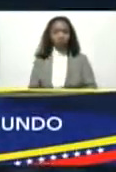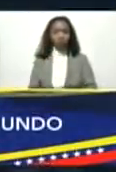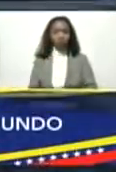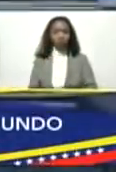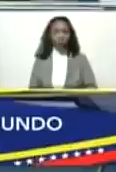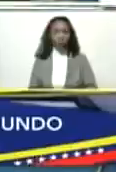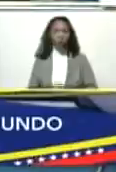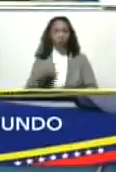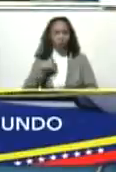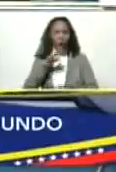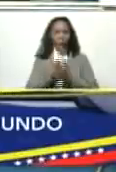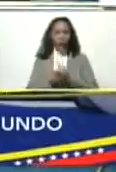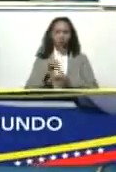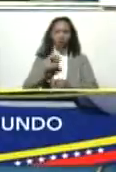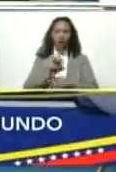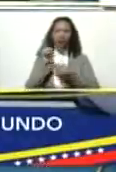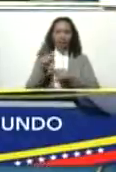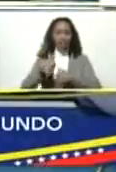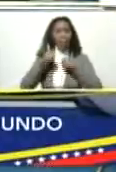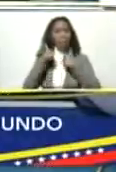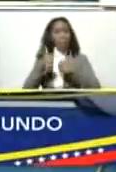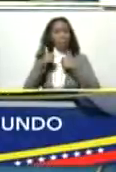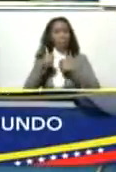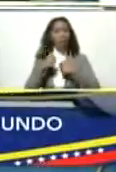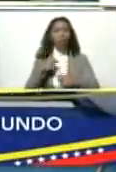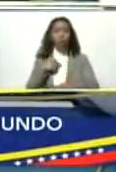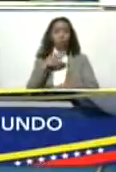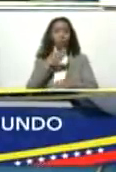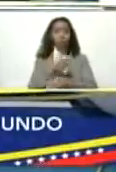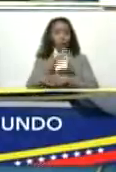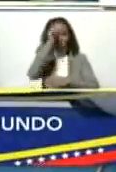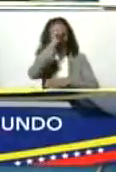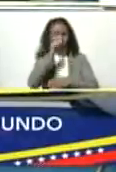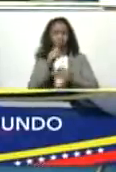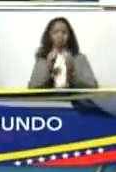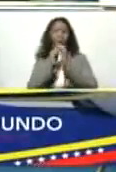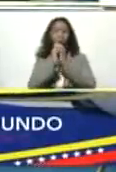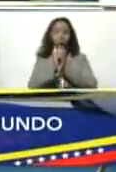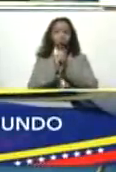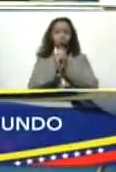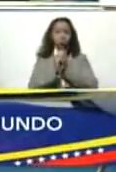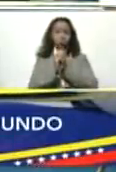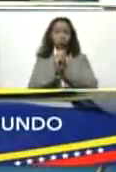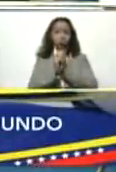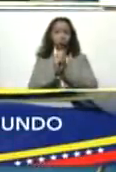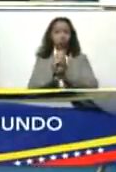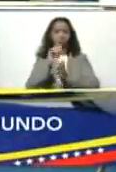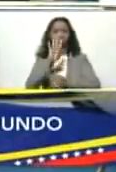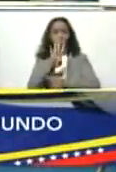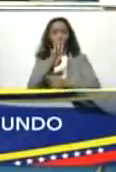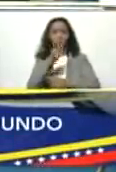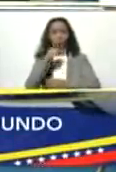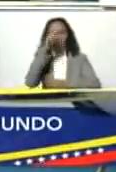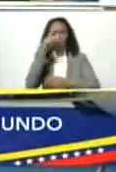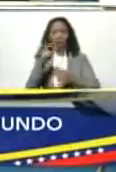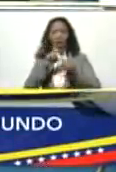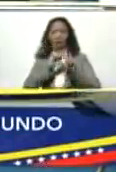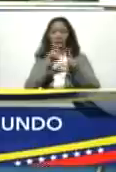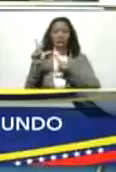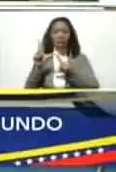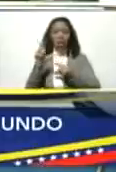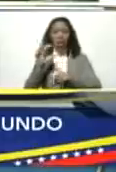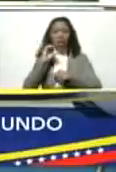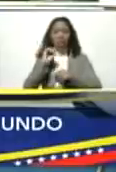tiene un amigo que decía no eso es chévere voy los domingos a misa rezo unos cuatro Padre Nuestro y quedo cero